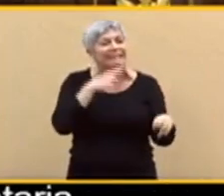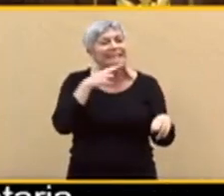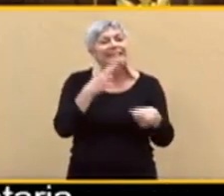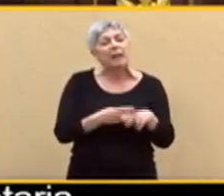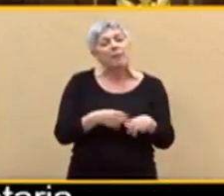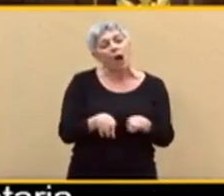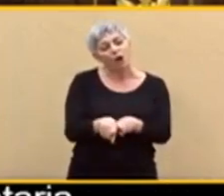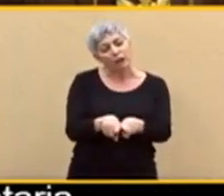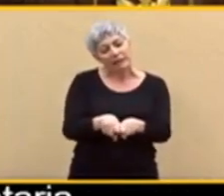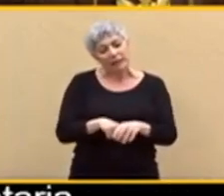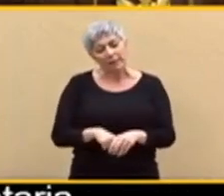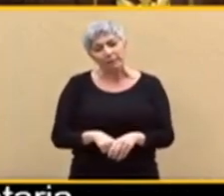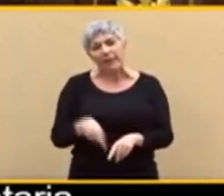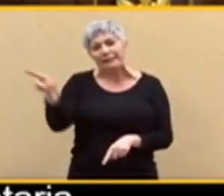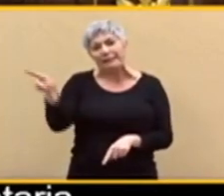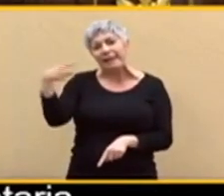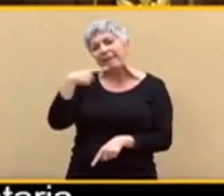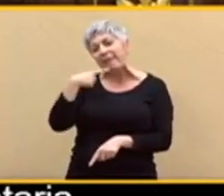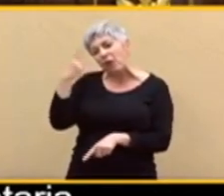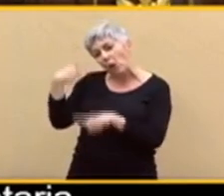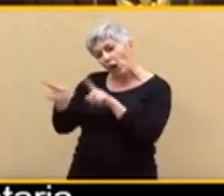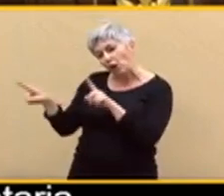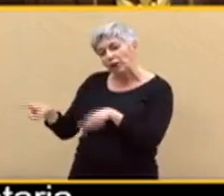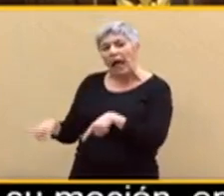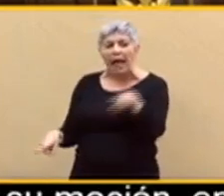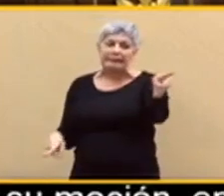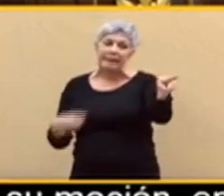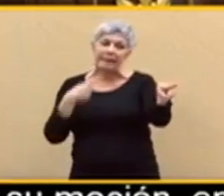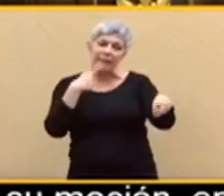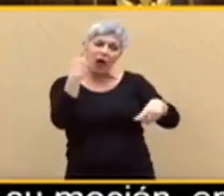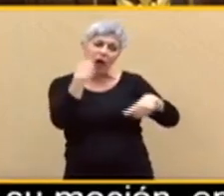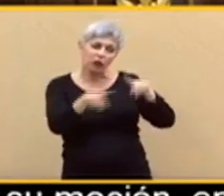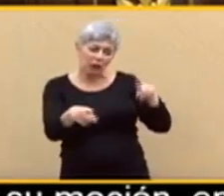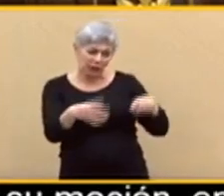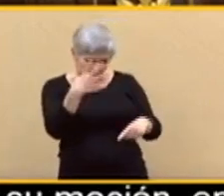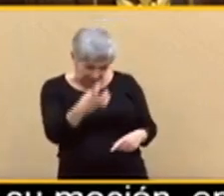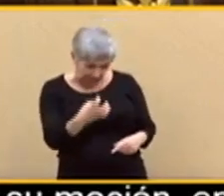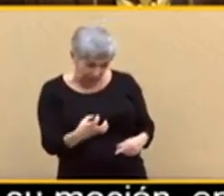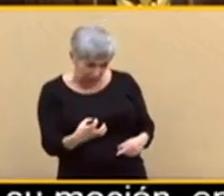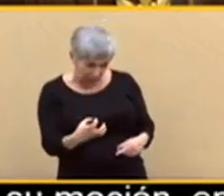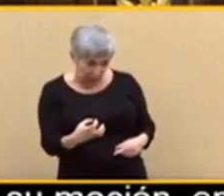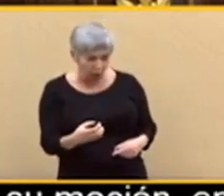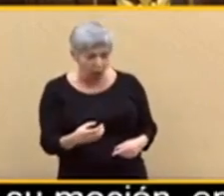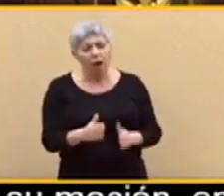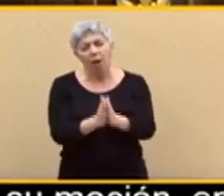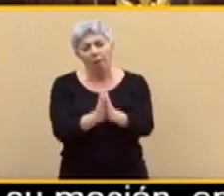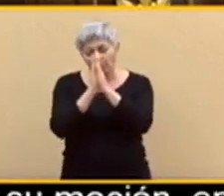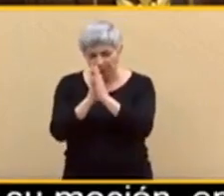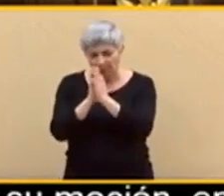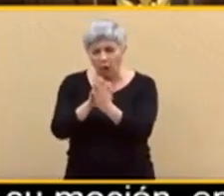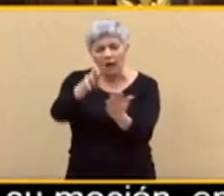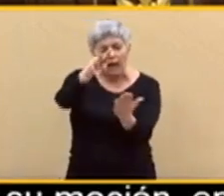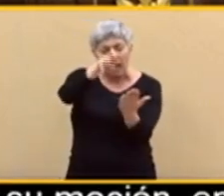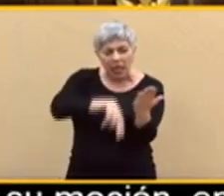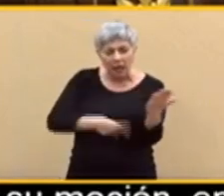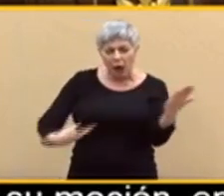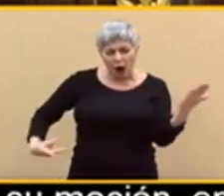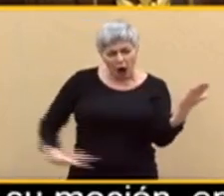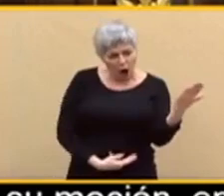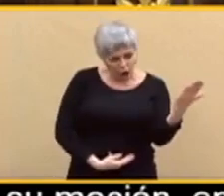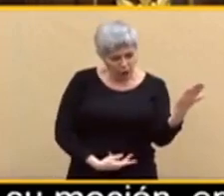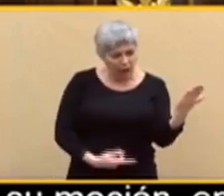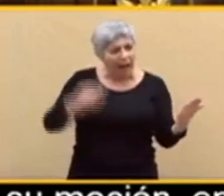el otro dijo esto otro. En serio, leerla produce indigestión intelectual.